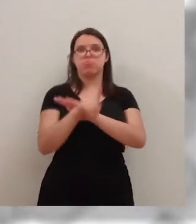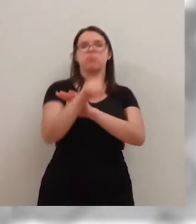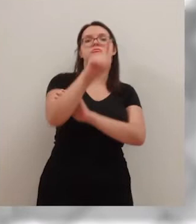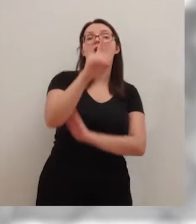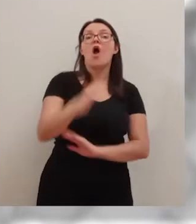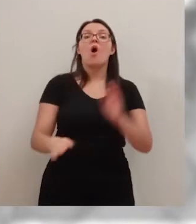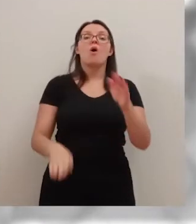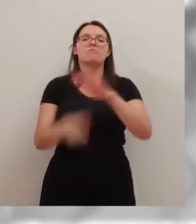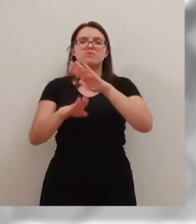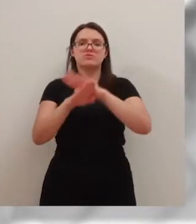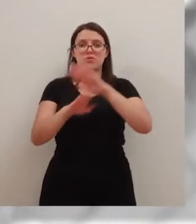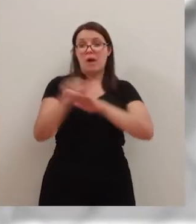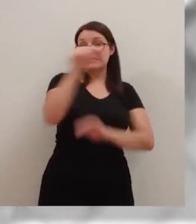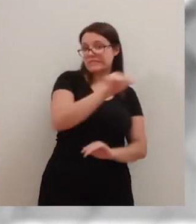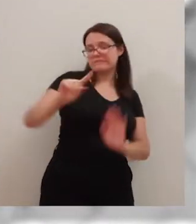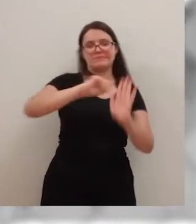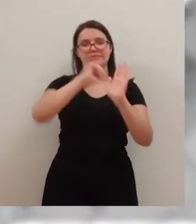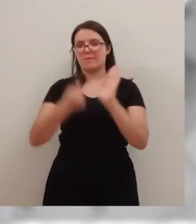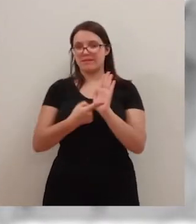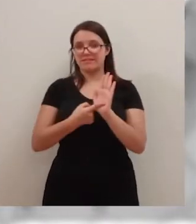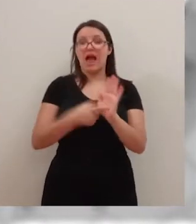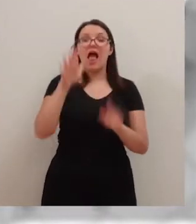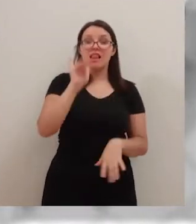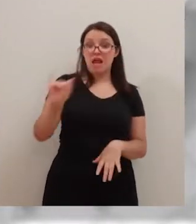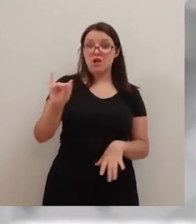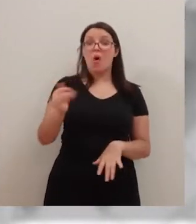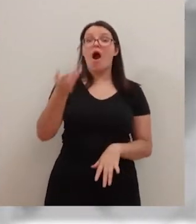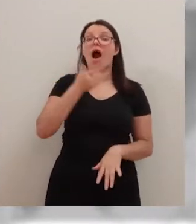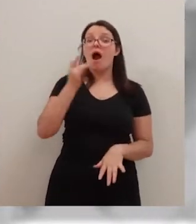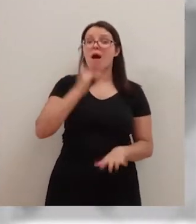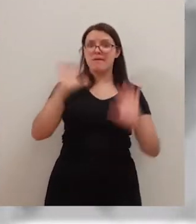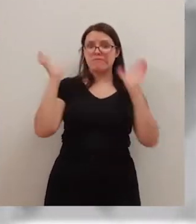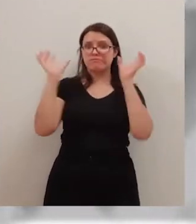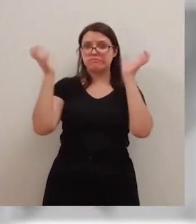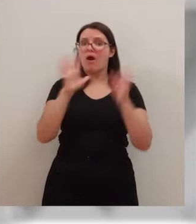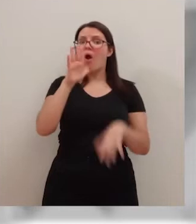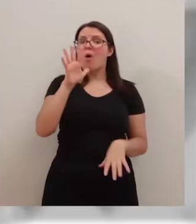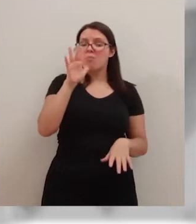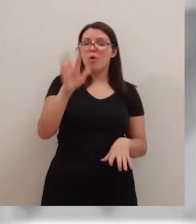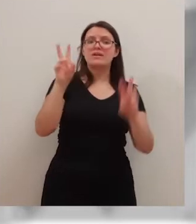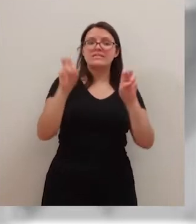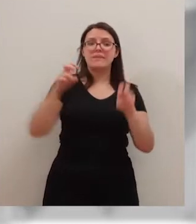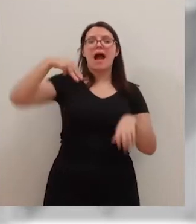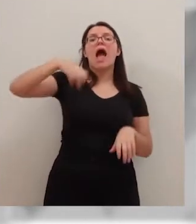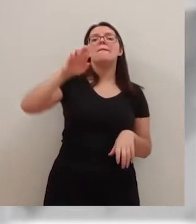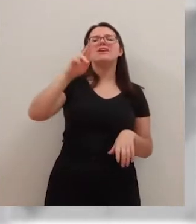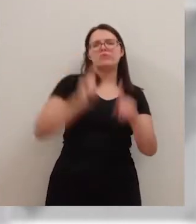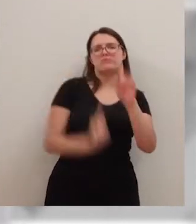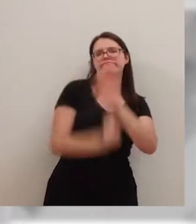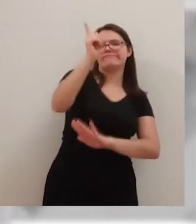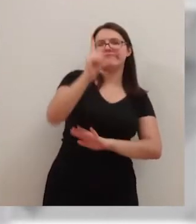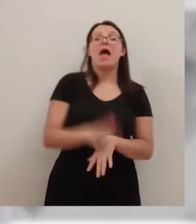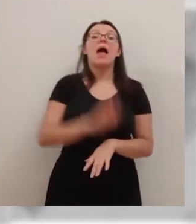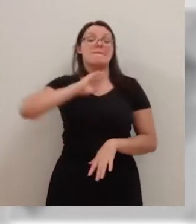continuará a lo largo de casi toda la semana. Hoy la riuja está en alerta amarilla por este ascenso del mercurio, aunque lo peor